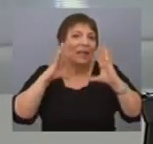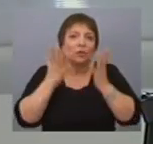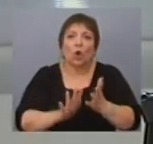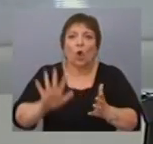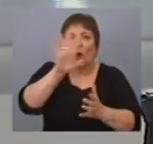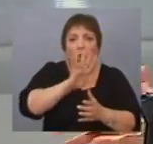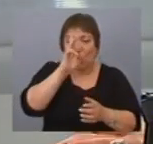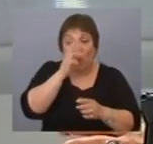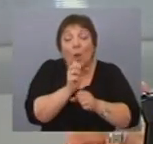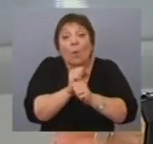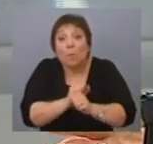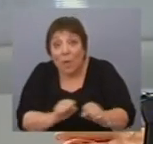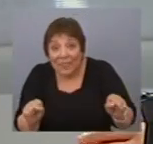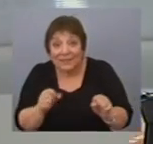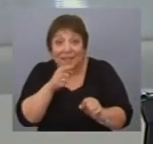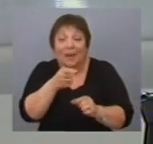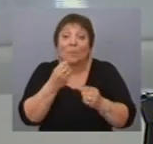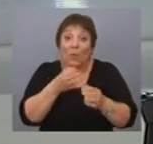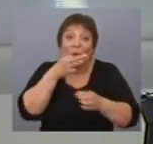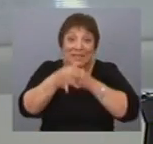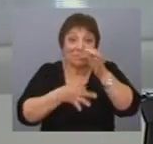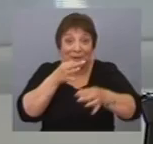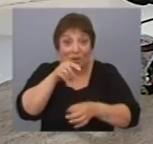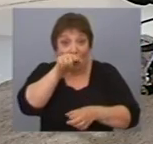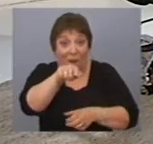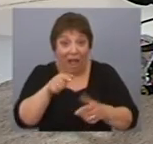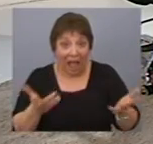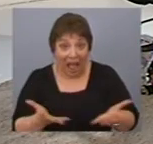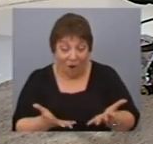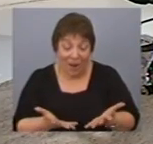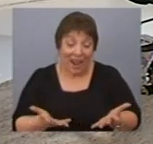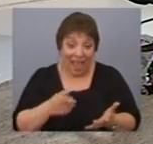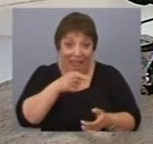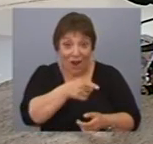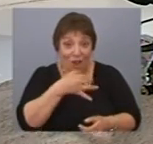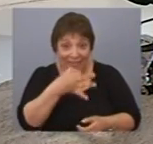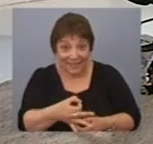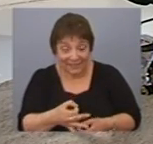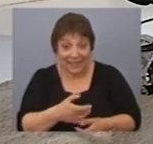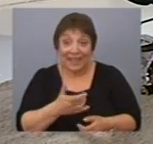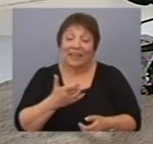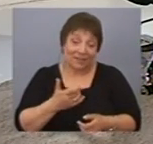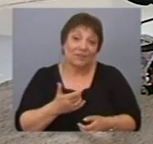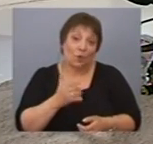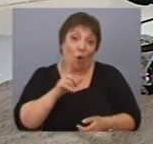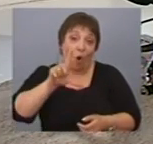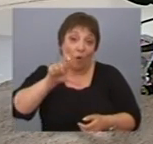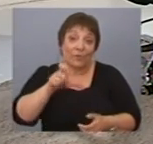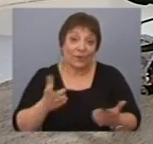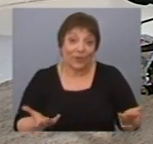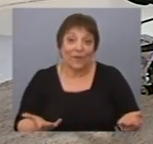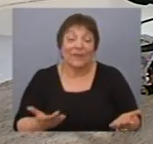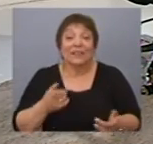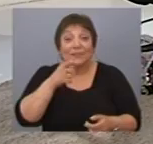país. Quizás parte pueda estar explicado por esto que usted señala. Sí, sin duda sí. También hay que tener en cuenta que los electores